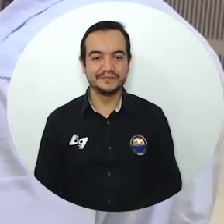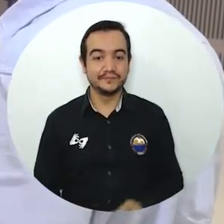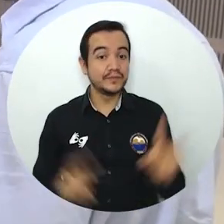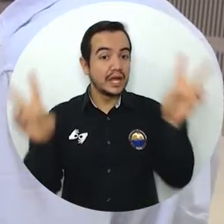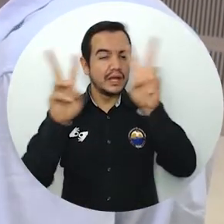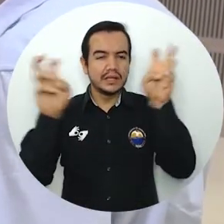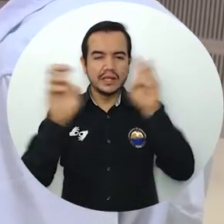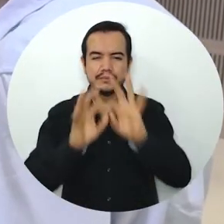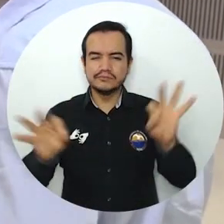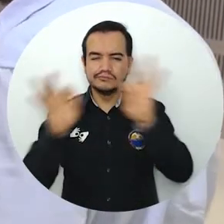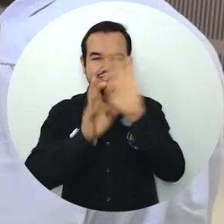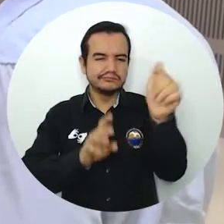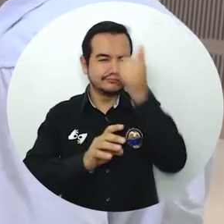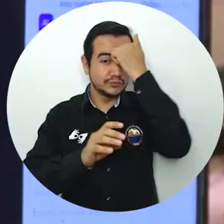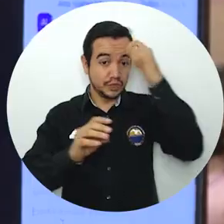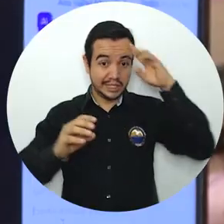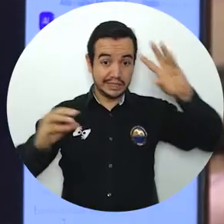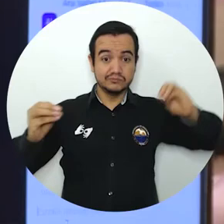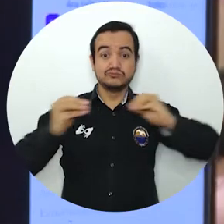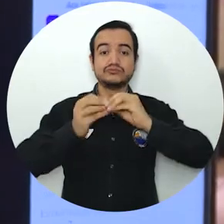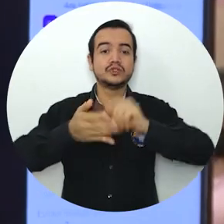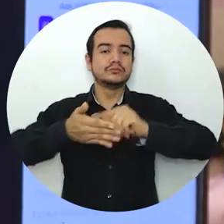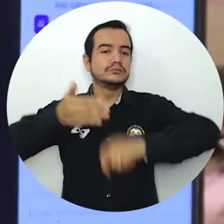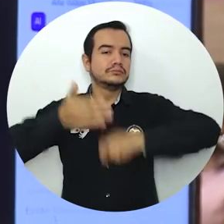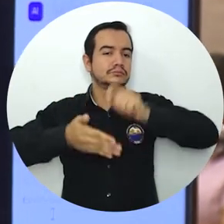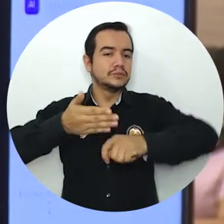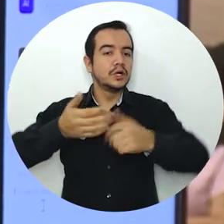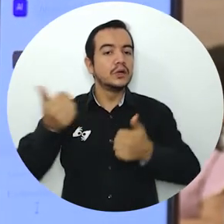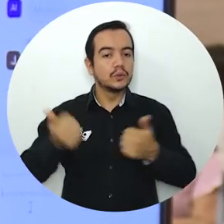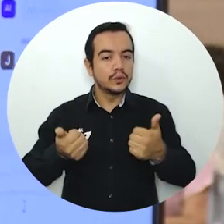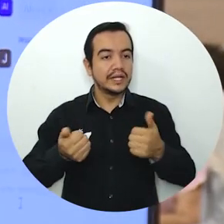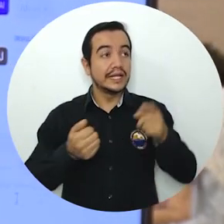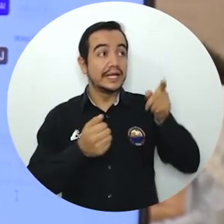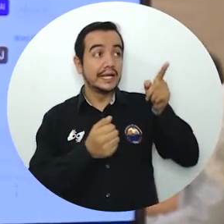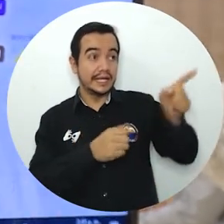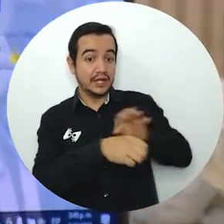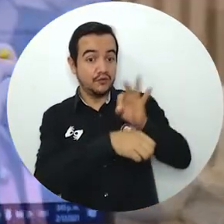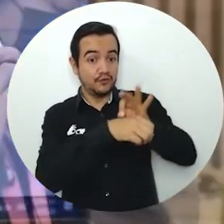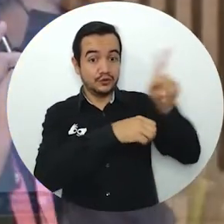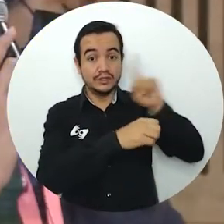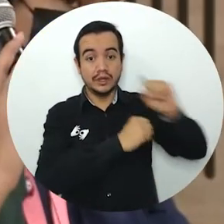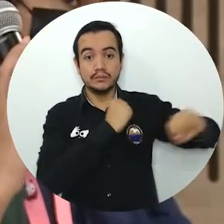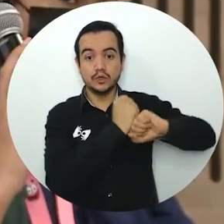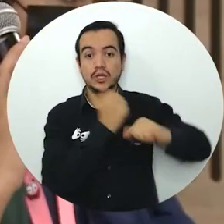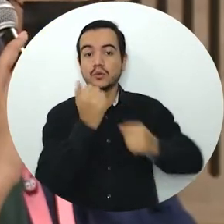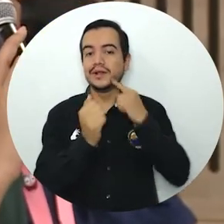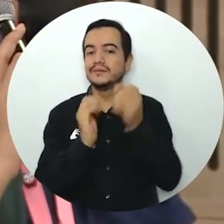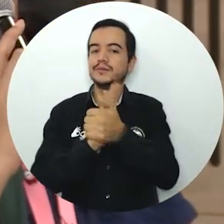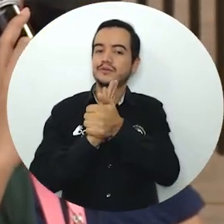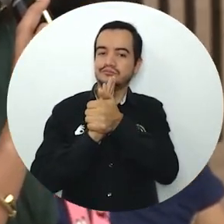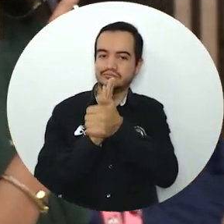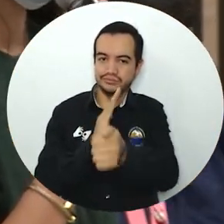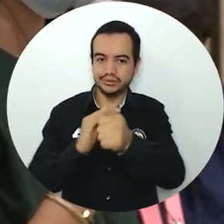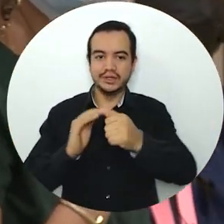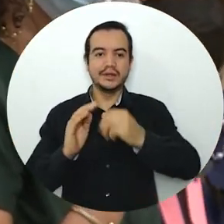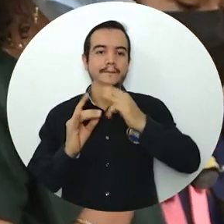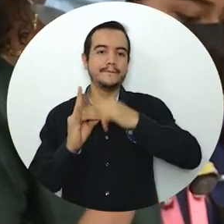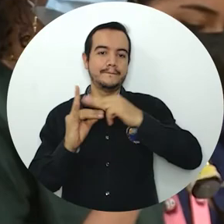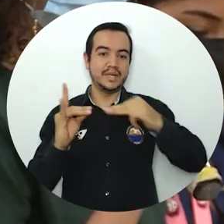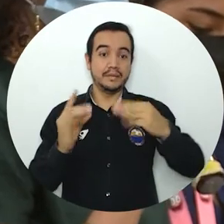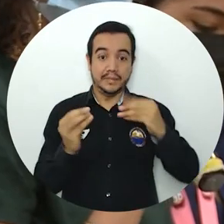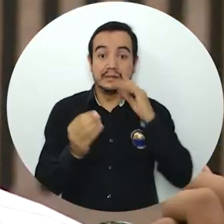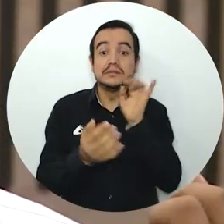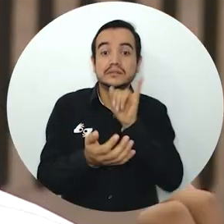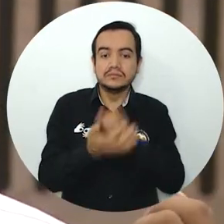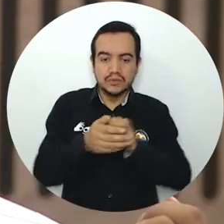diferentes temas pilares enmarcados en la alianza, se prioriza la participación de la Fundación en el programa Talento Magdalena, con el